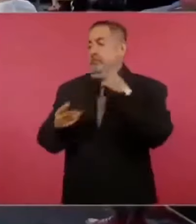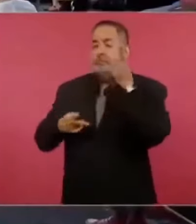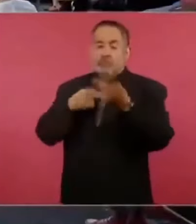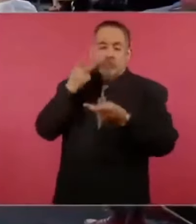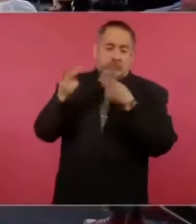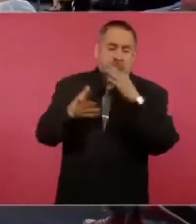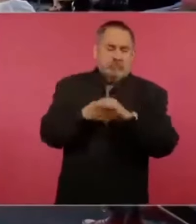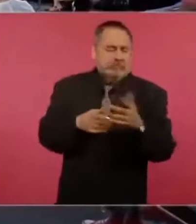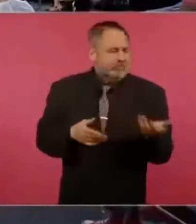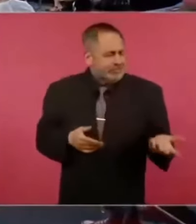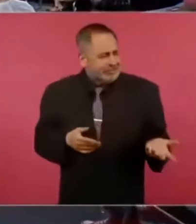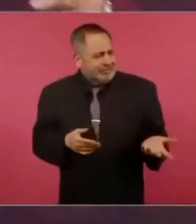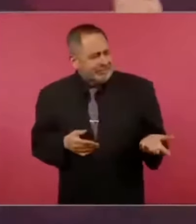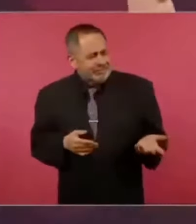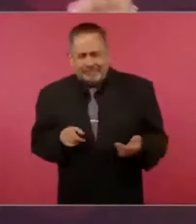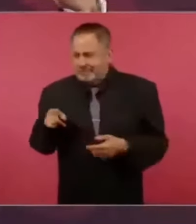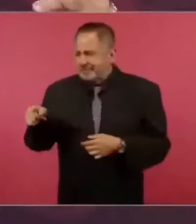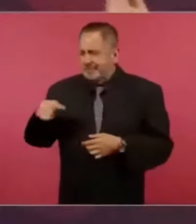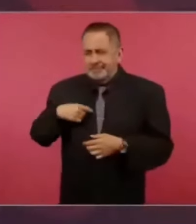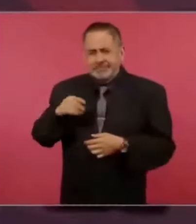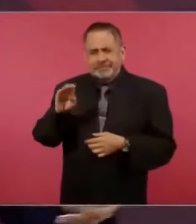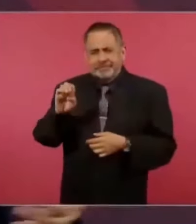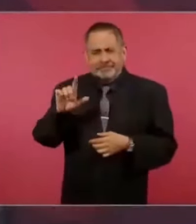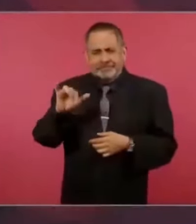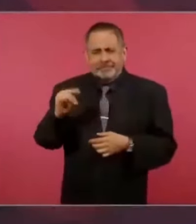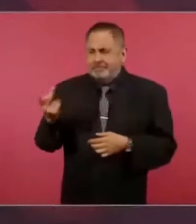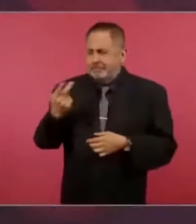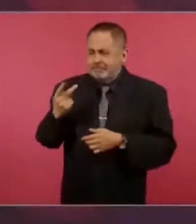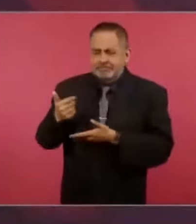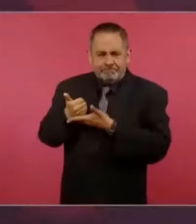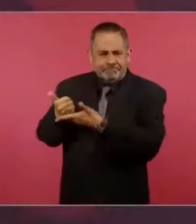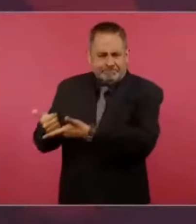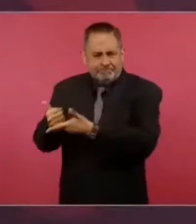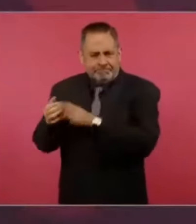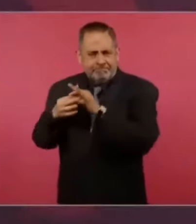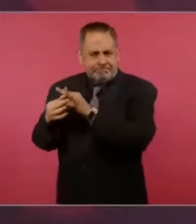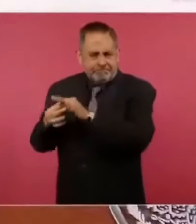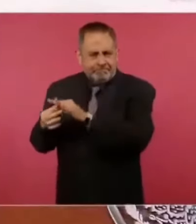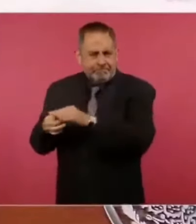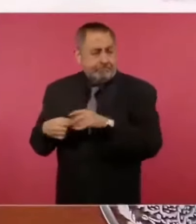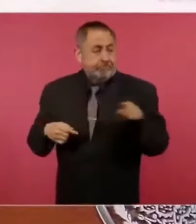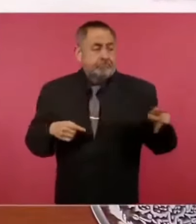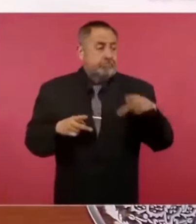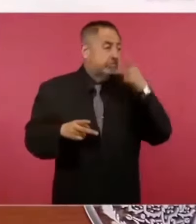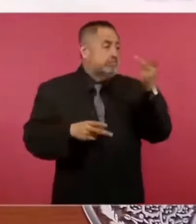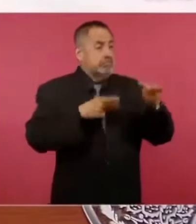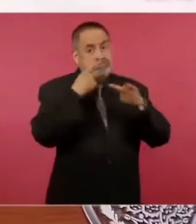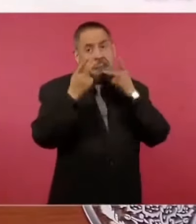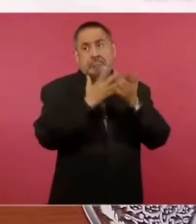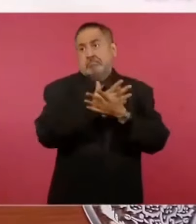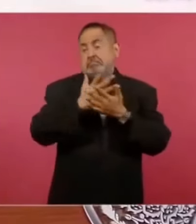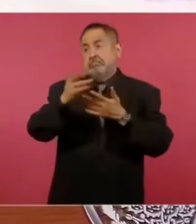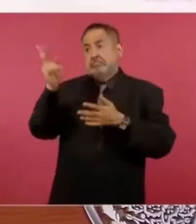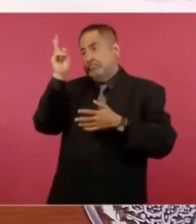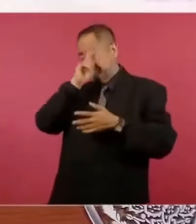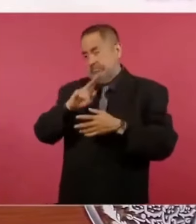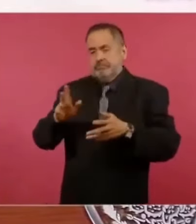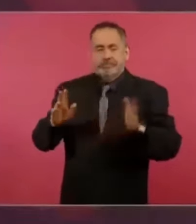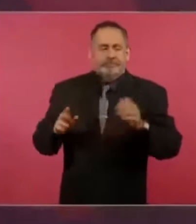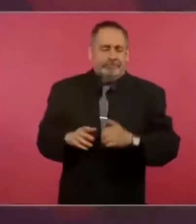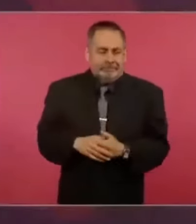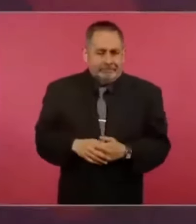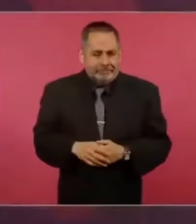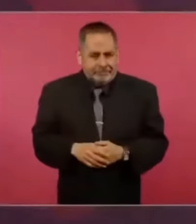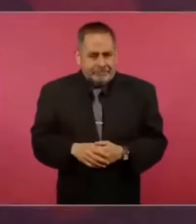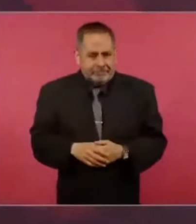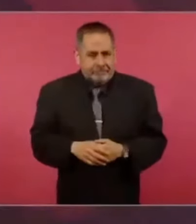acuerdo que tenemos con Belice para ayudarlos y que no les